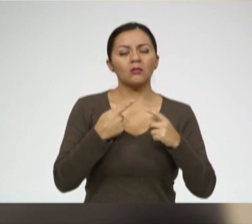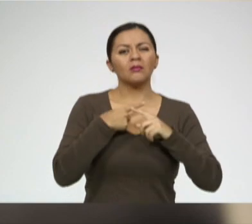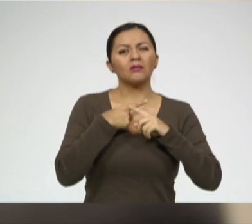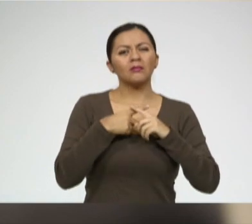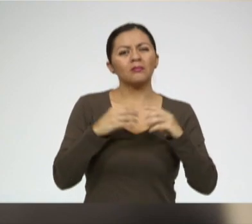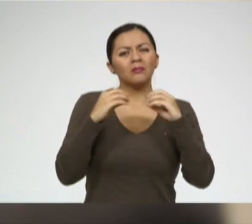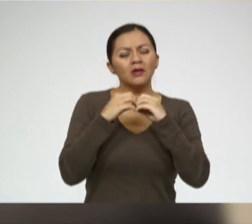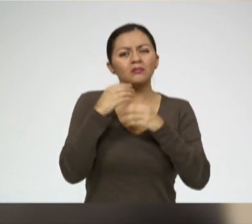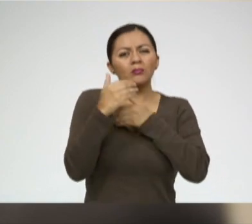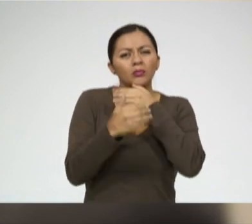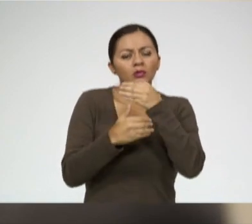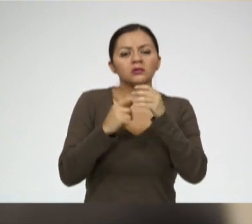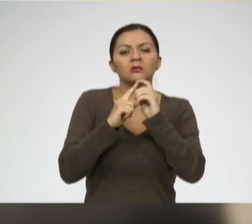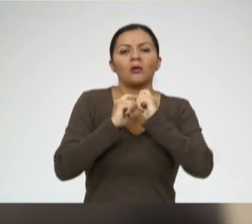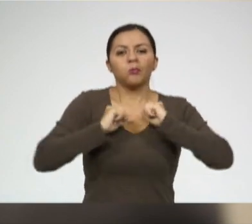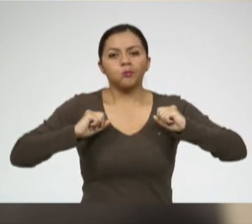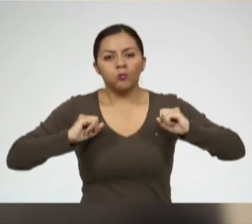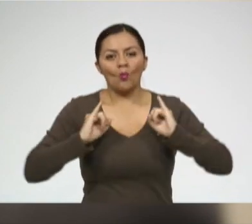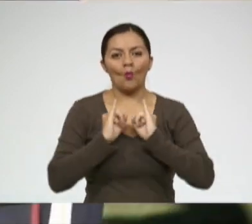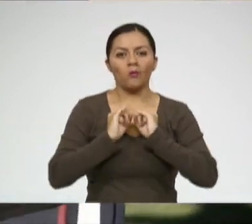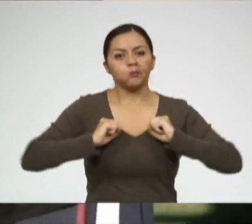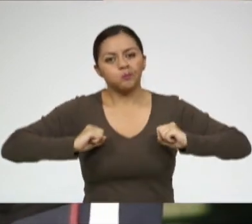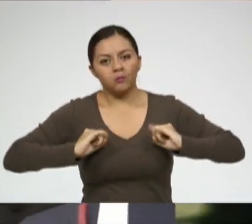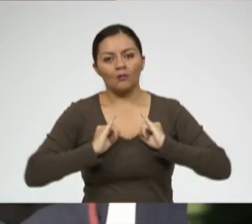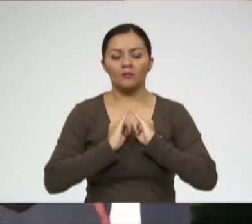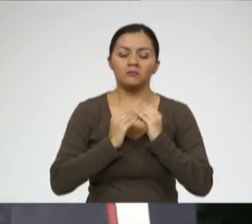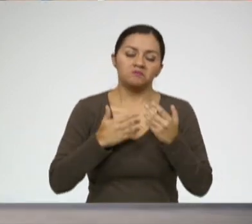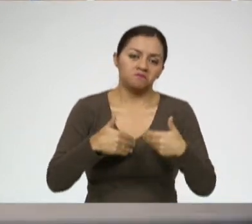estado en el proceso de subir y de bajar de peso.